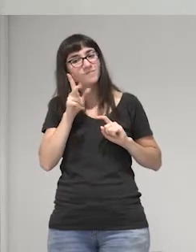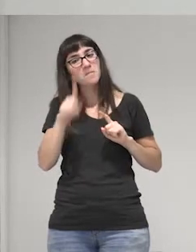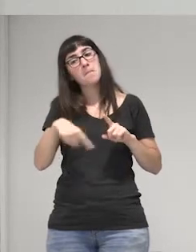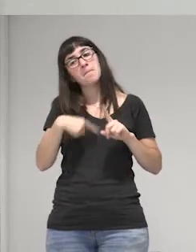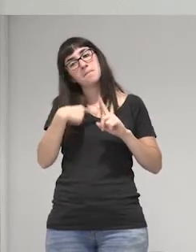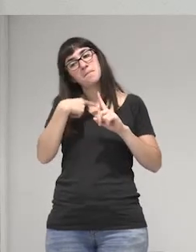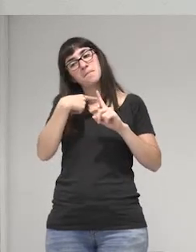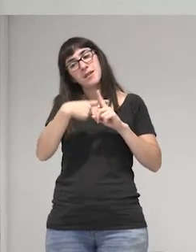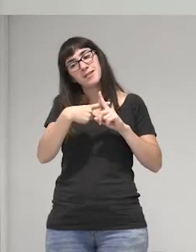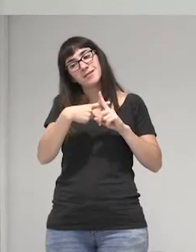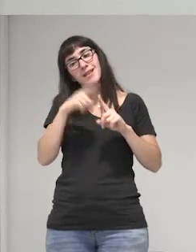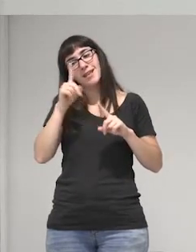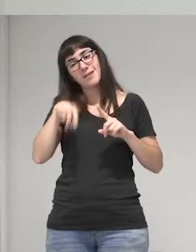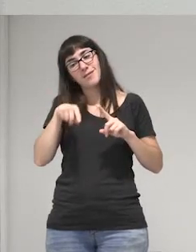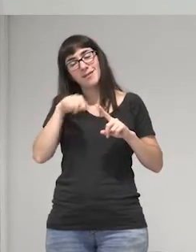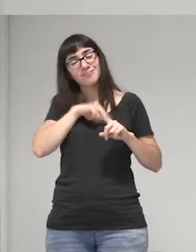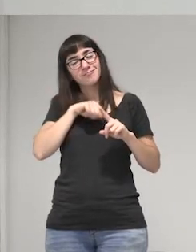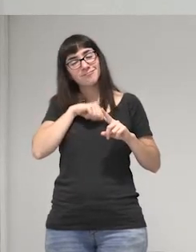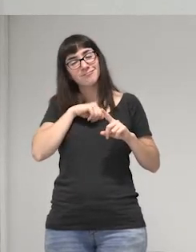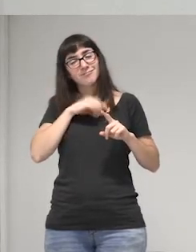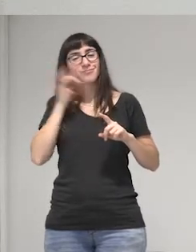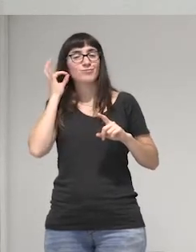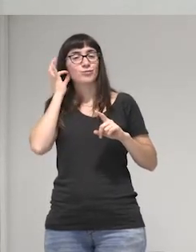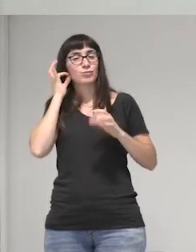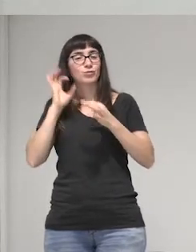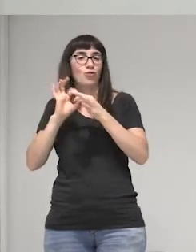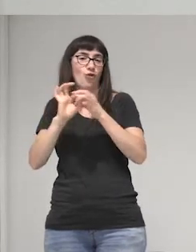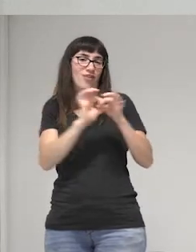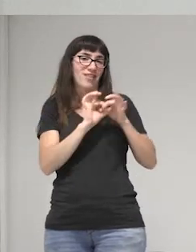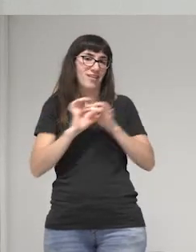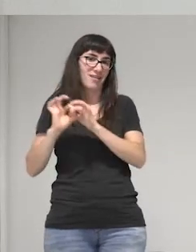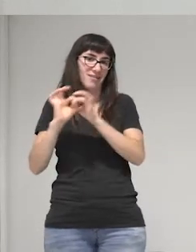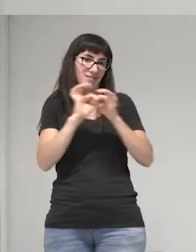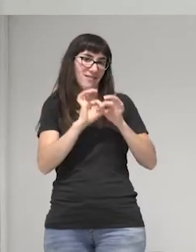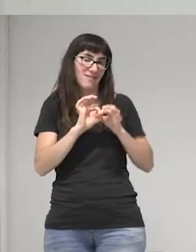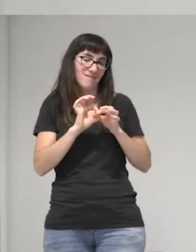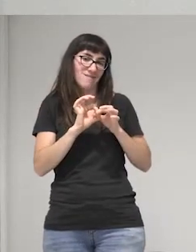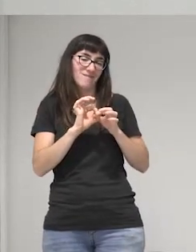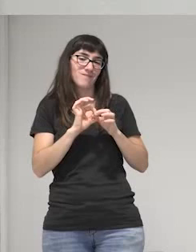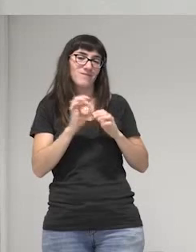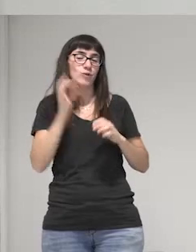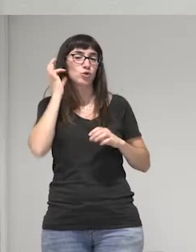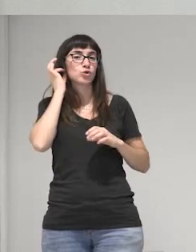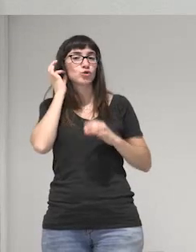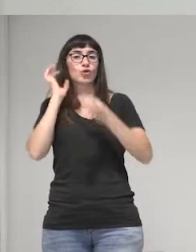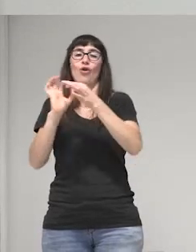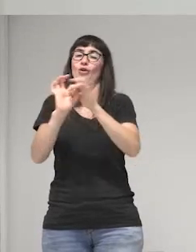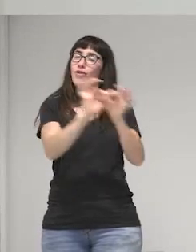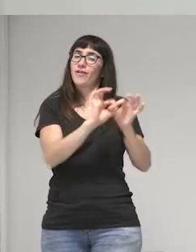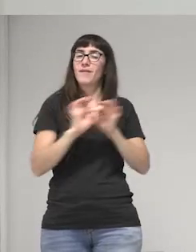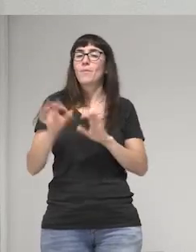llena de de mucha sororidad y y de mucha sororidad porque